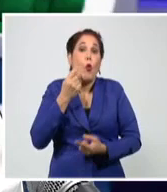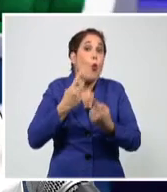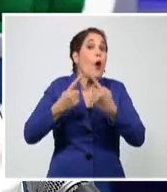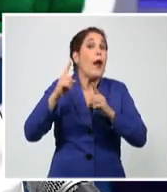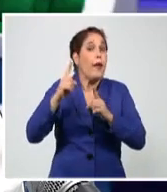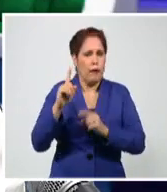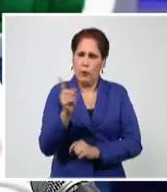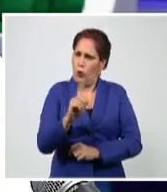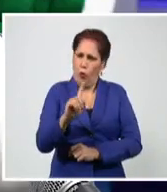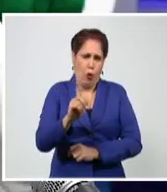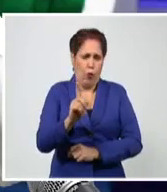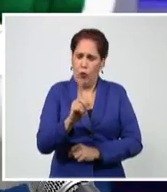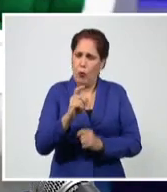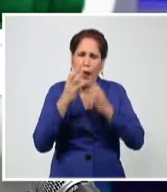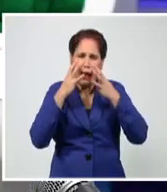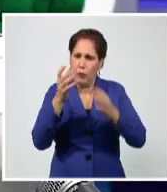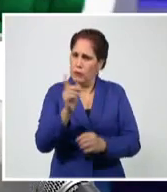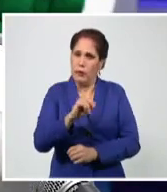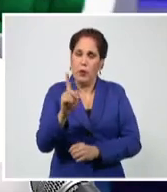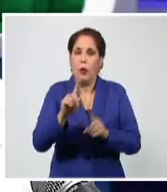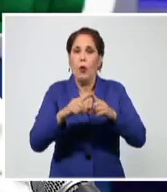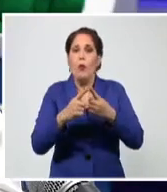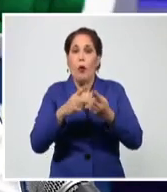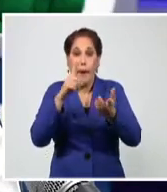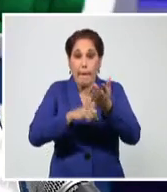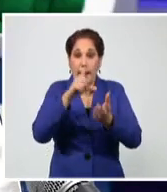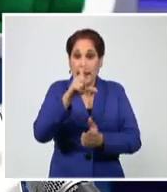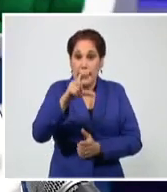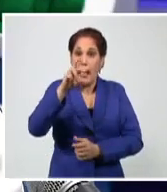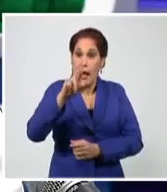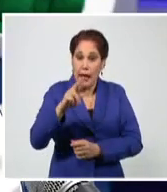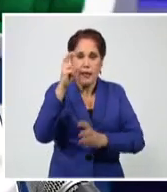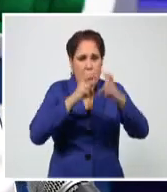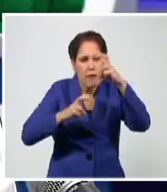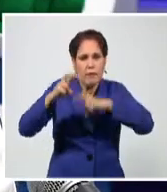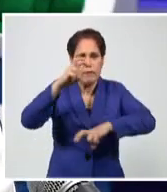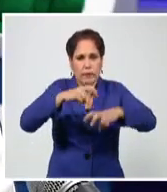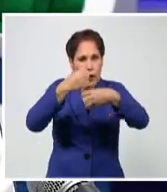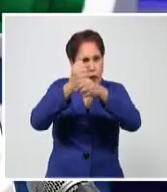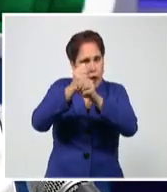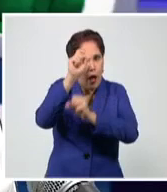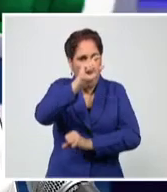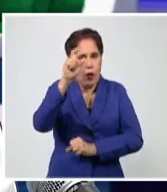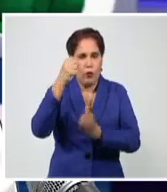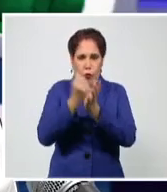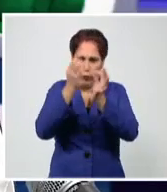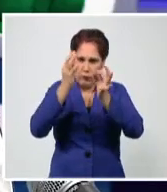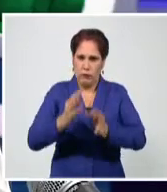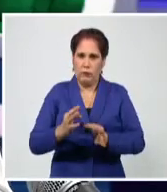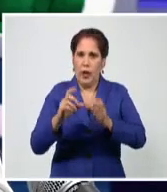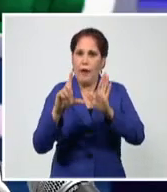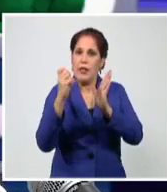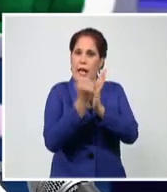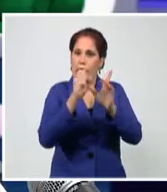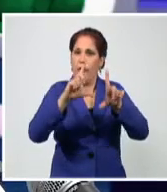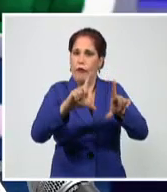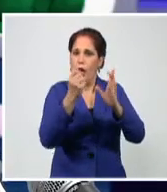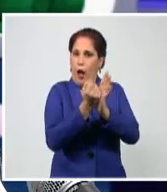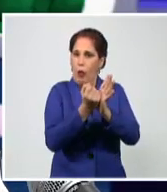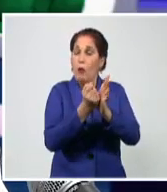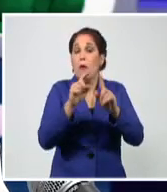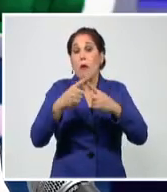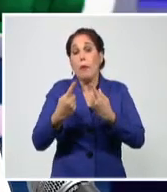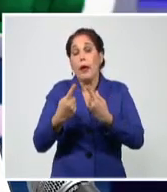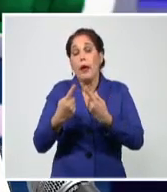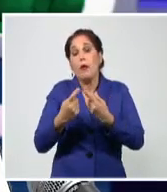es lo más importante porque además se está revisando contra laboratorios que están acreditados. El problema es que es la evolución